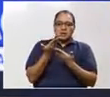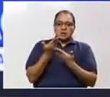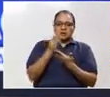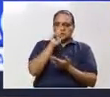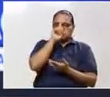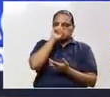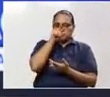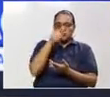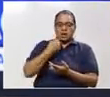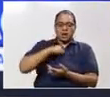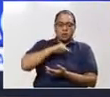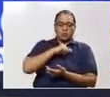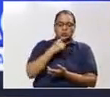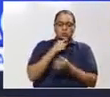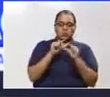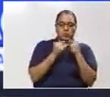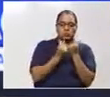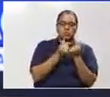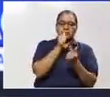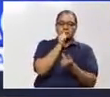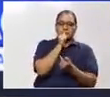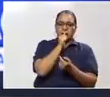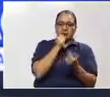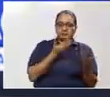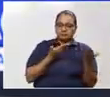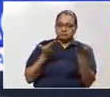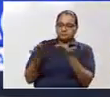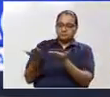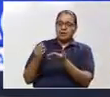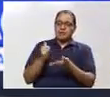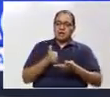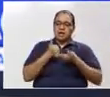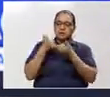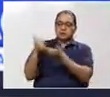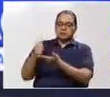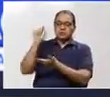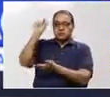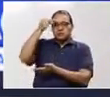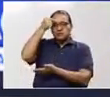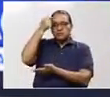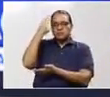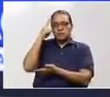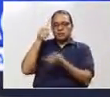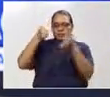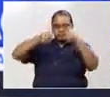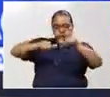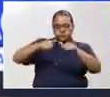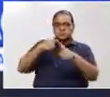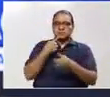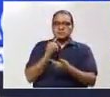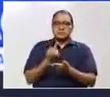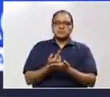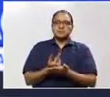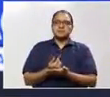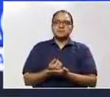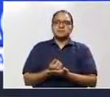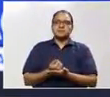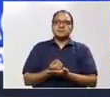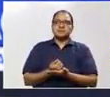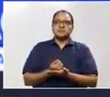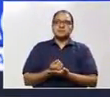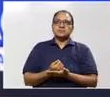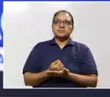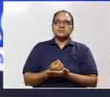que tenemos en el sector privado están a la disposición del gobierno para esto. Otra cosa